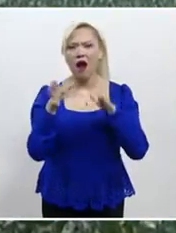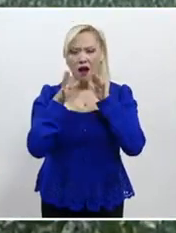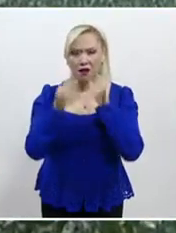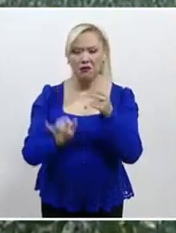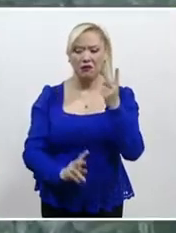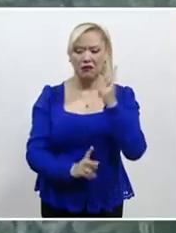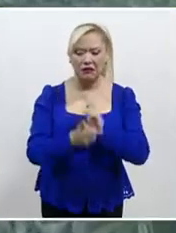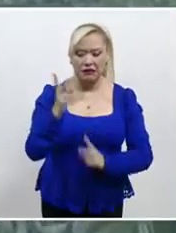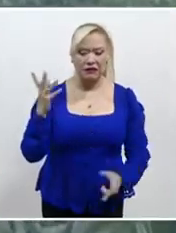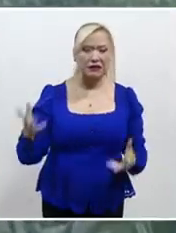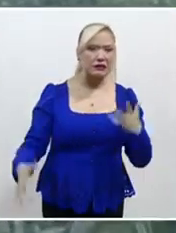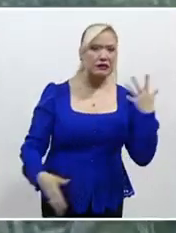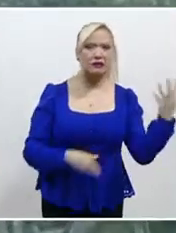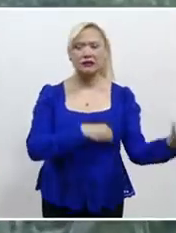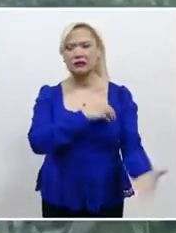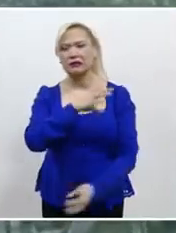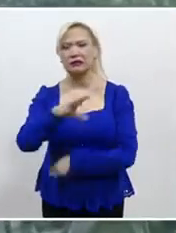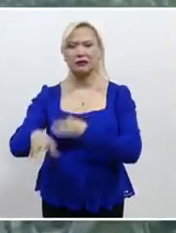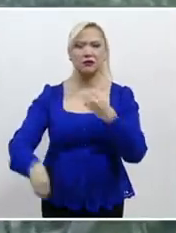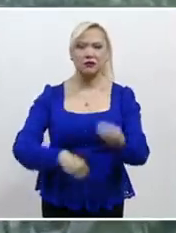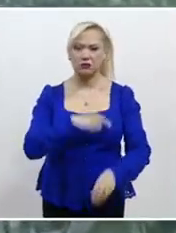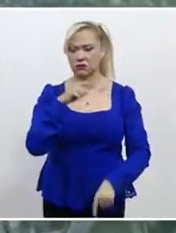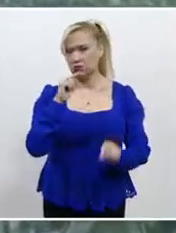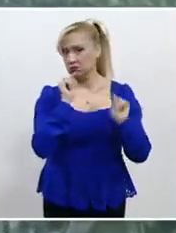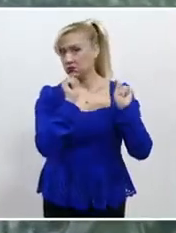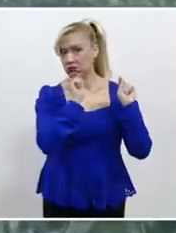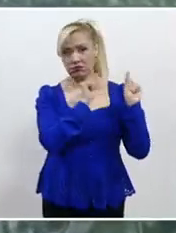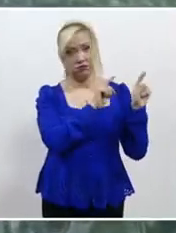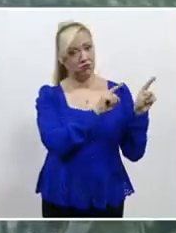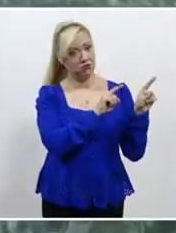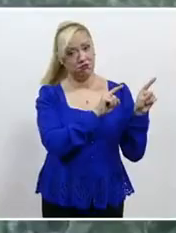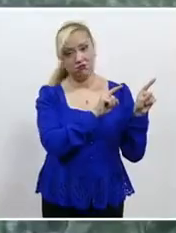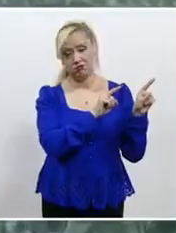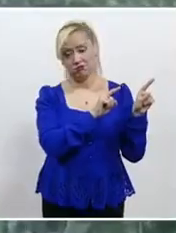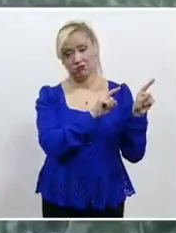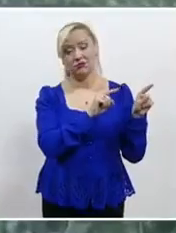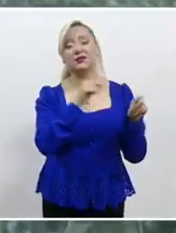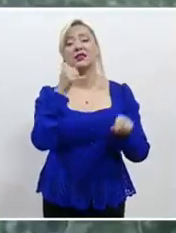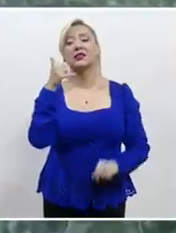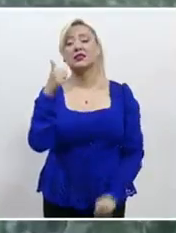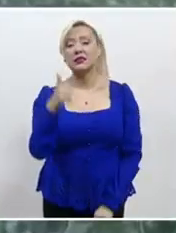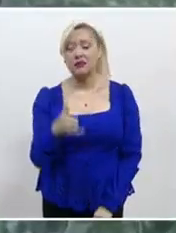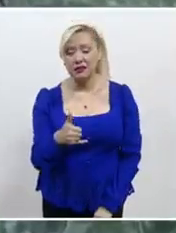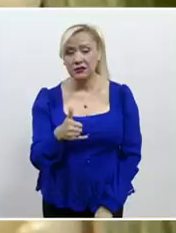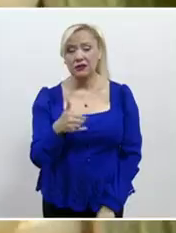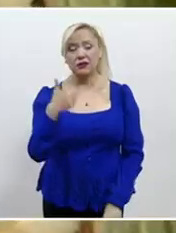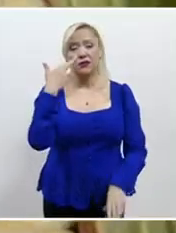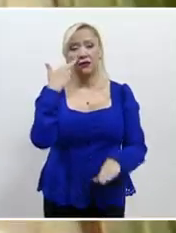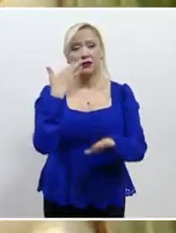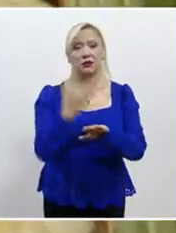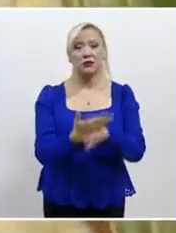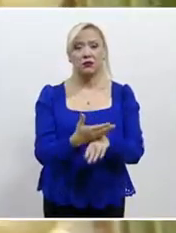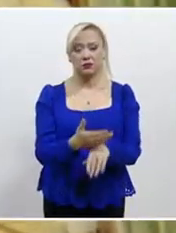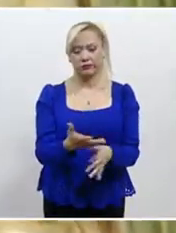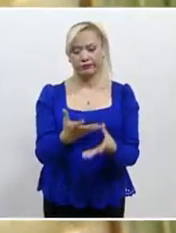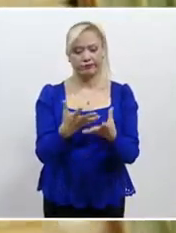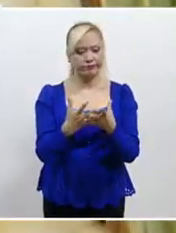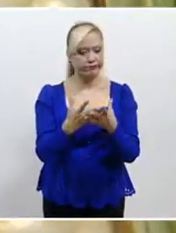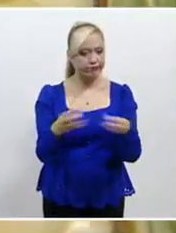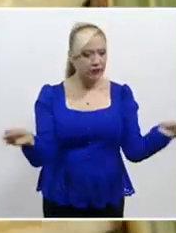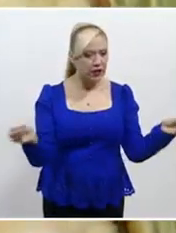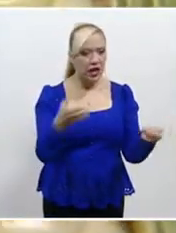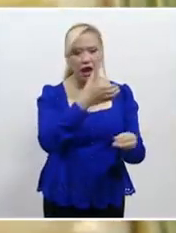maíz y en general de otros productos en Estados Unidos y es el responsable principal de la desaparición de las